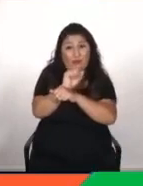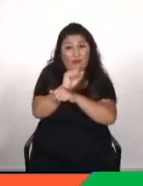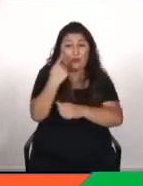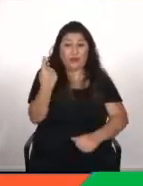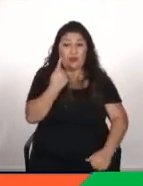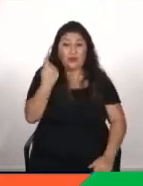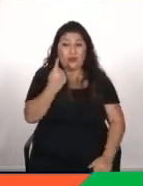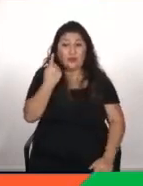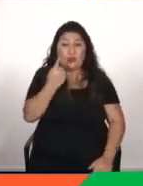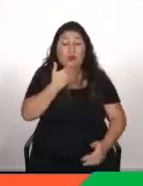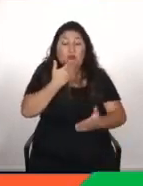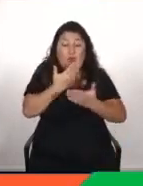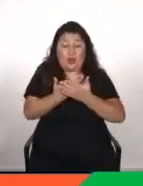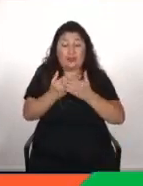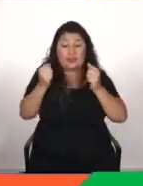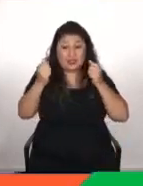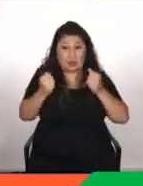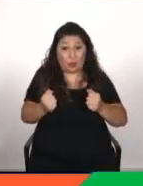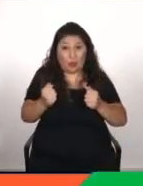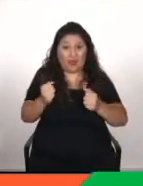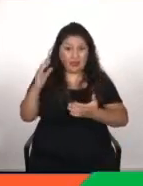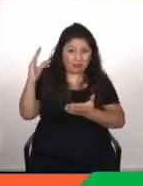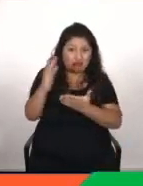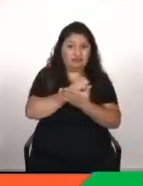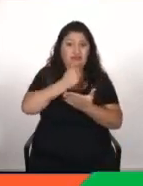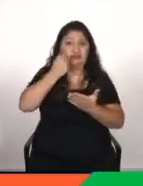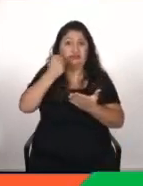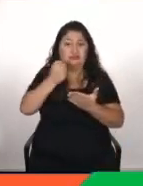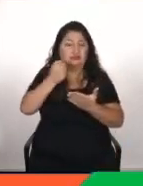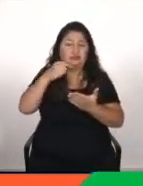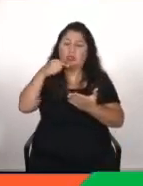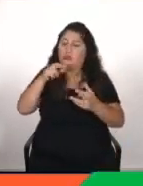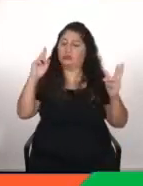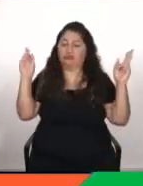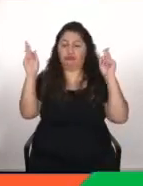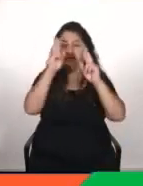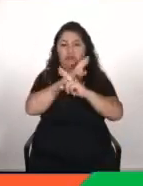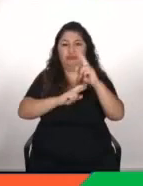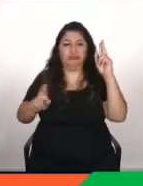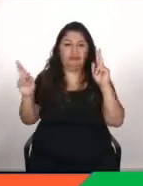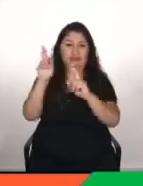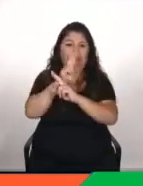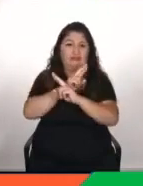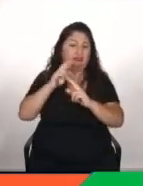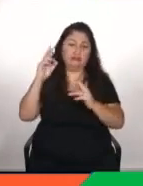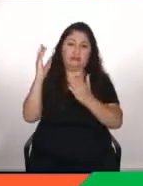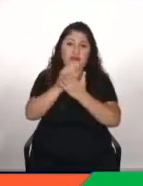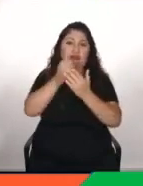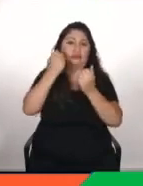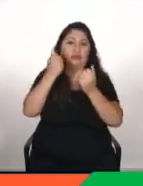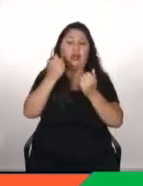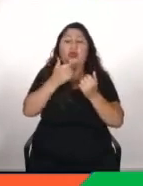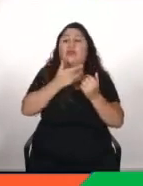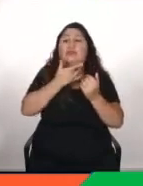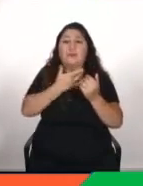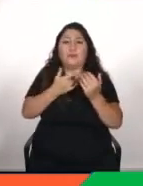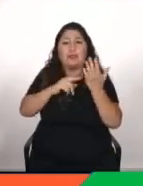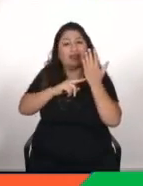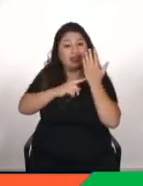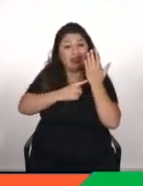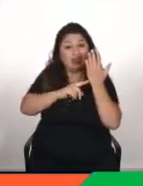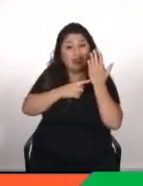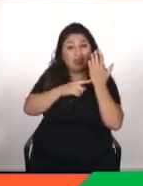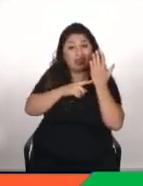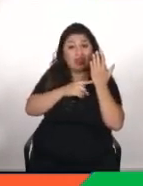cuando se consiga realmente va a ser una revolución total en muchísimos aspectos no solamente la parte tecnológica sino cómo se van a transformar